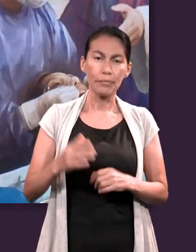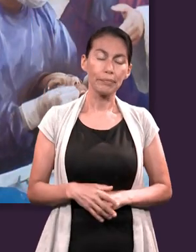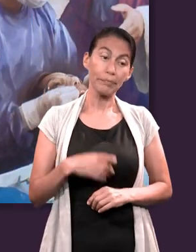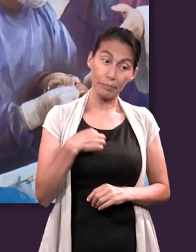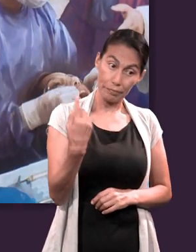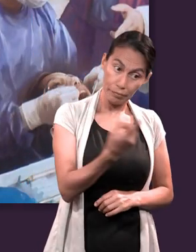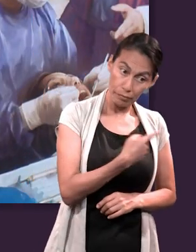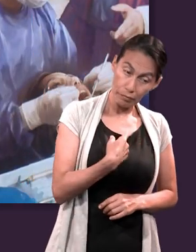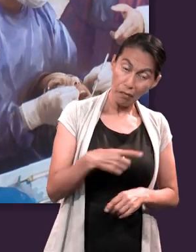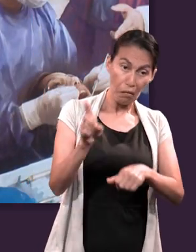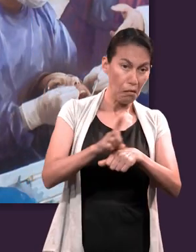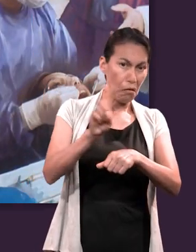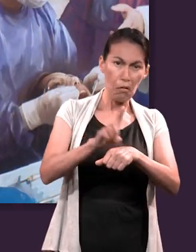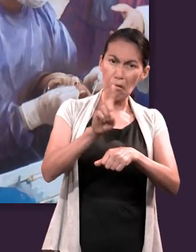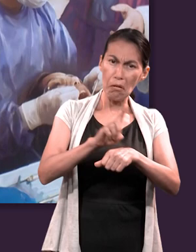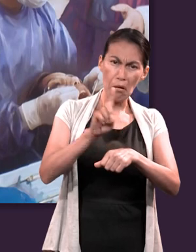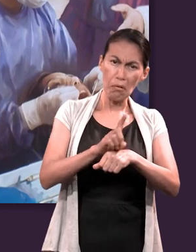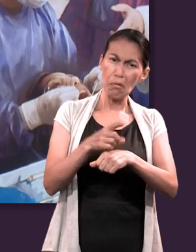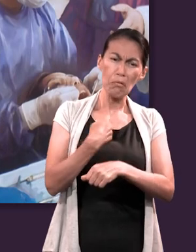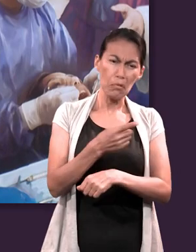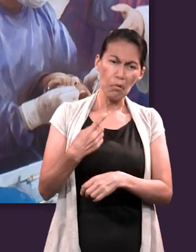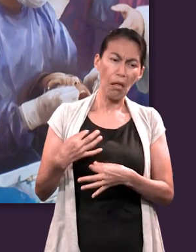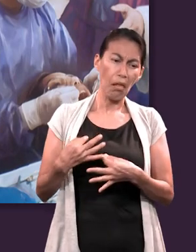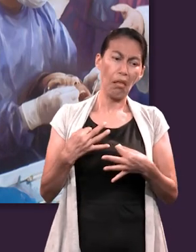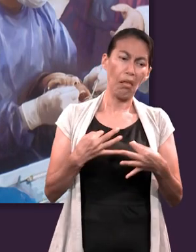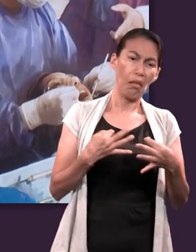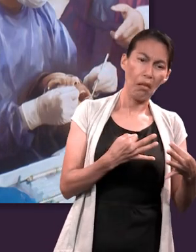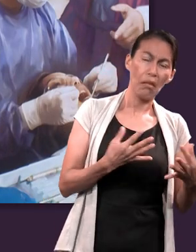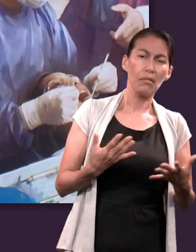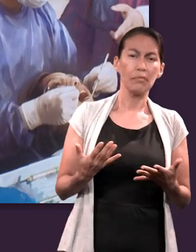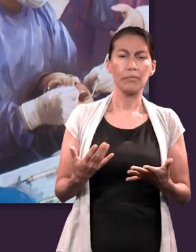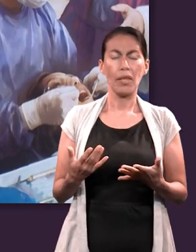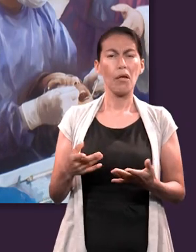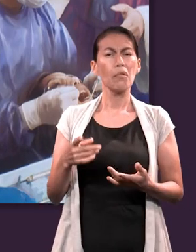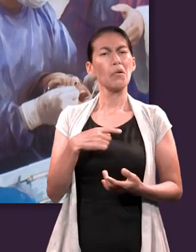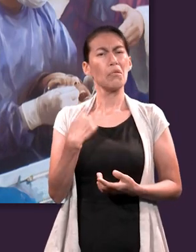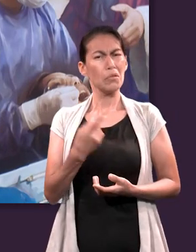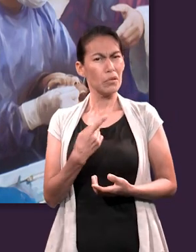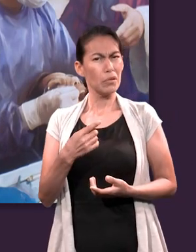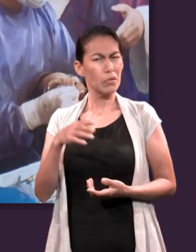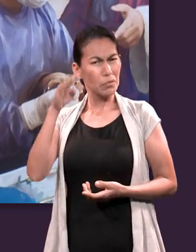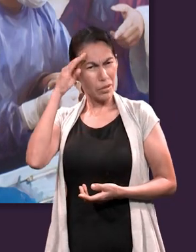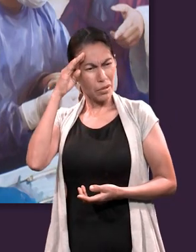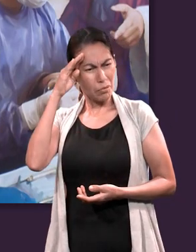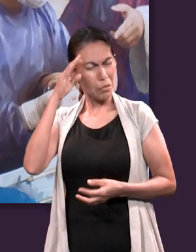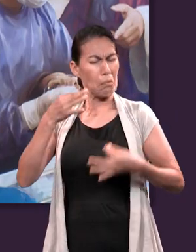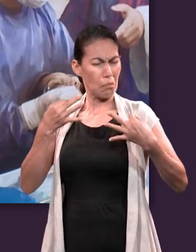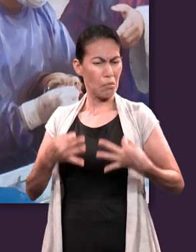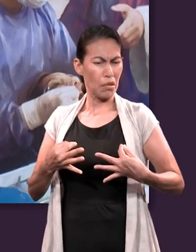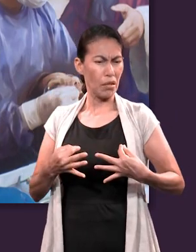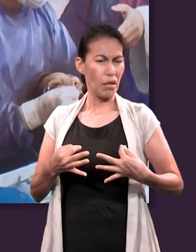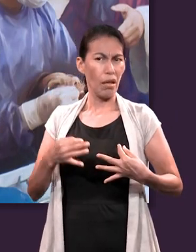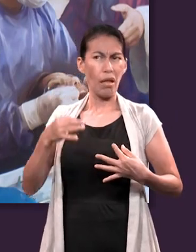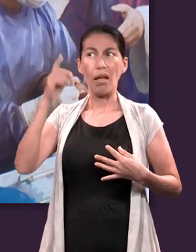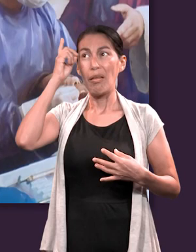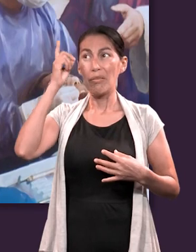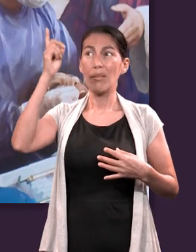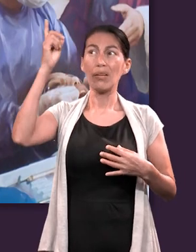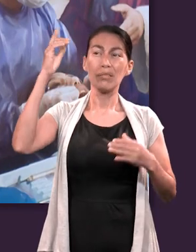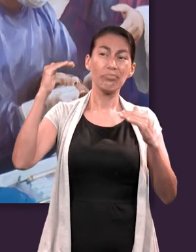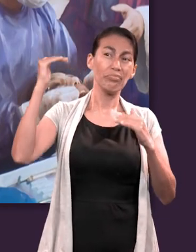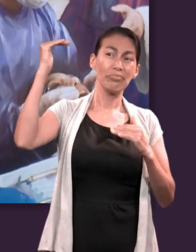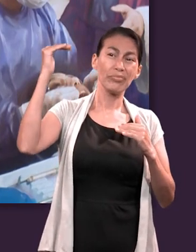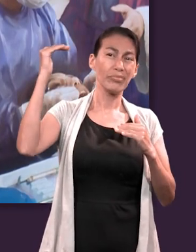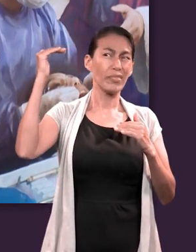tentados diariamente, incluso en nuestra época, a considerar que nuestra forma de pensar es mejor que la de Dios. Que